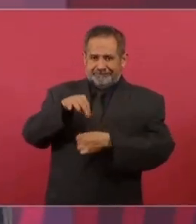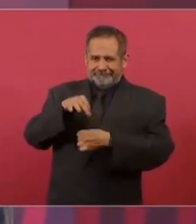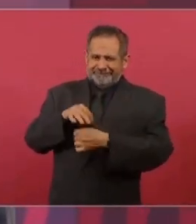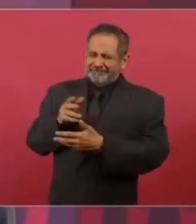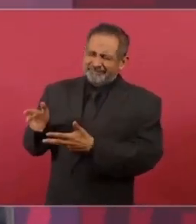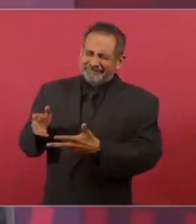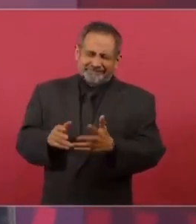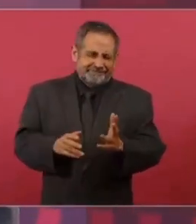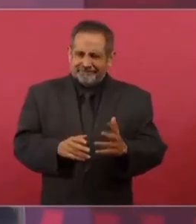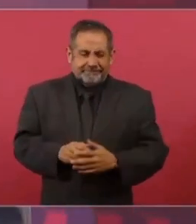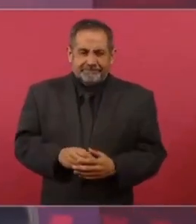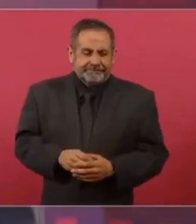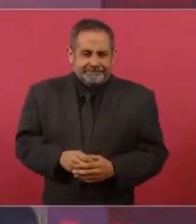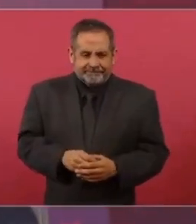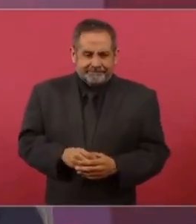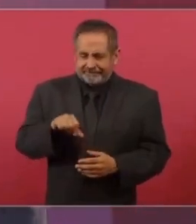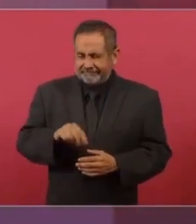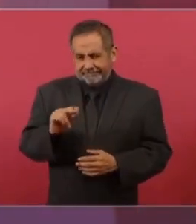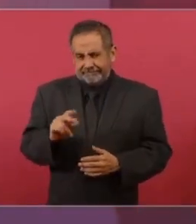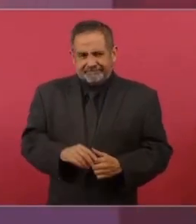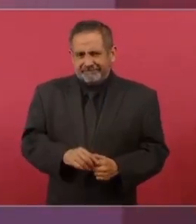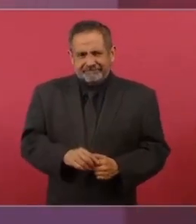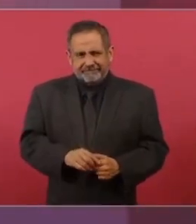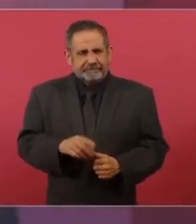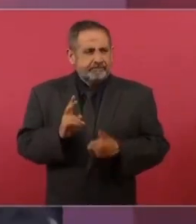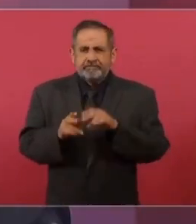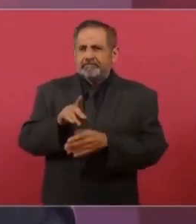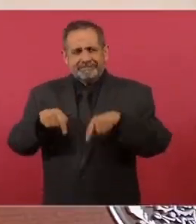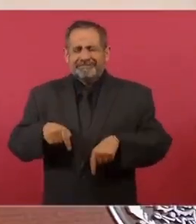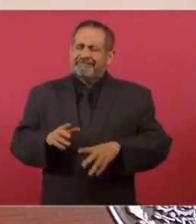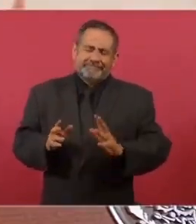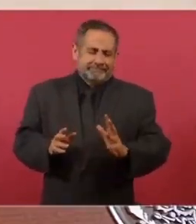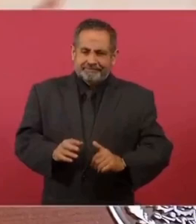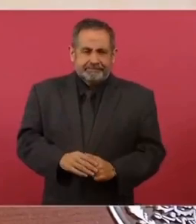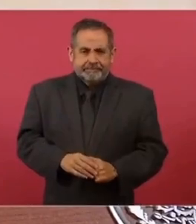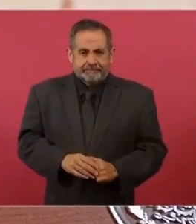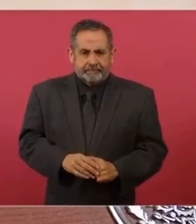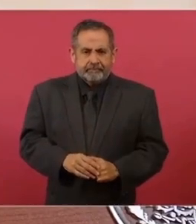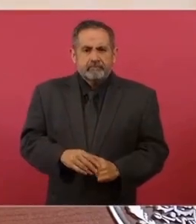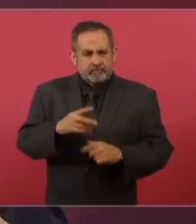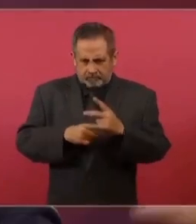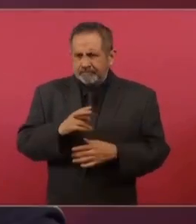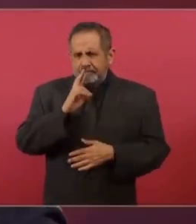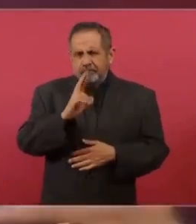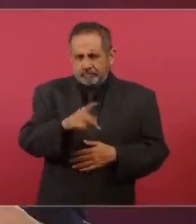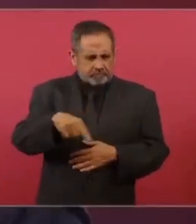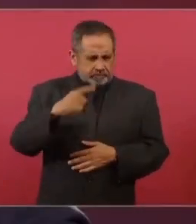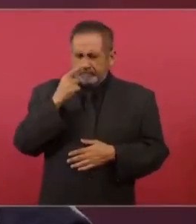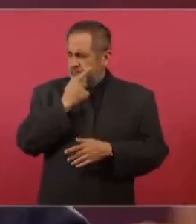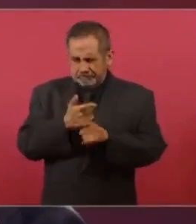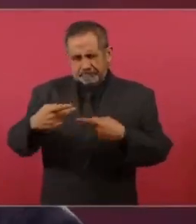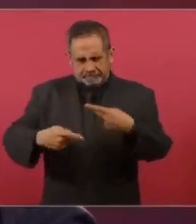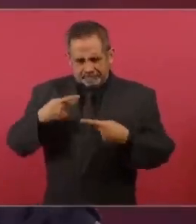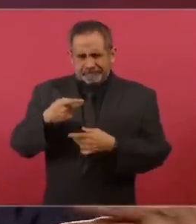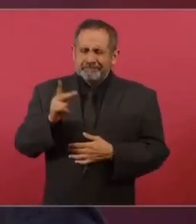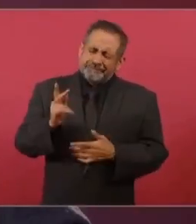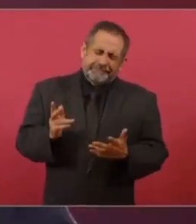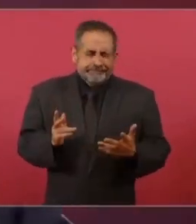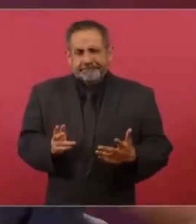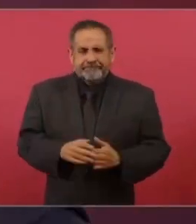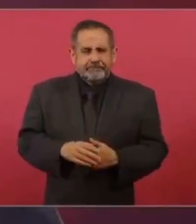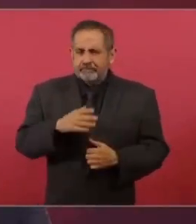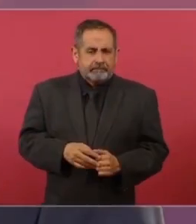lleven a tratar estos asuntos, porque voy a contestar y ustedes son libres, pero sí,